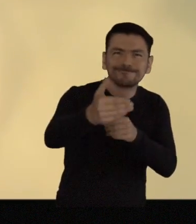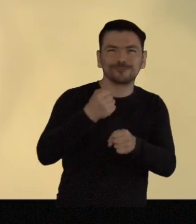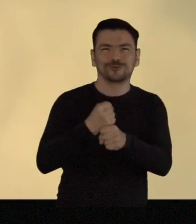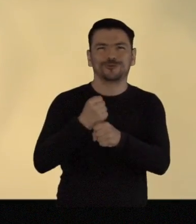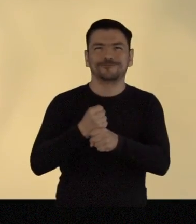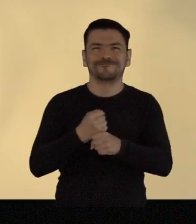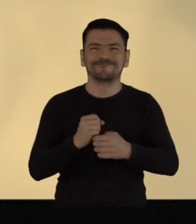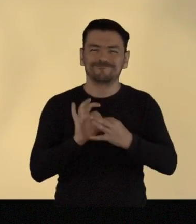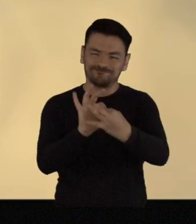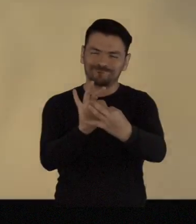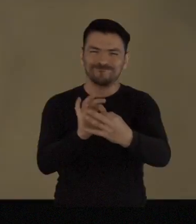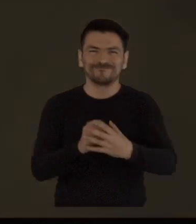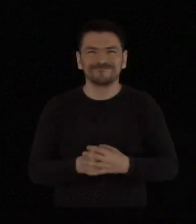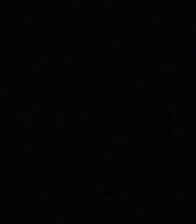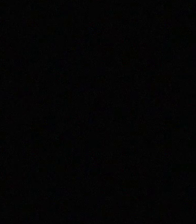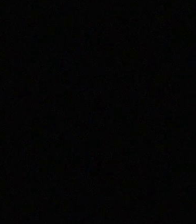y siempre.